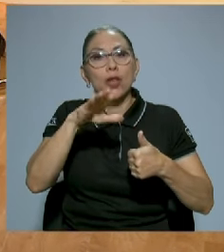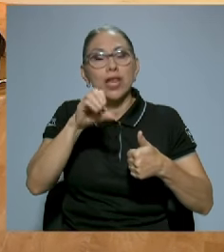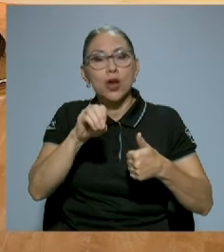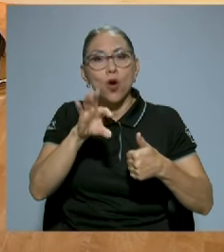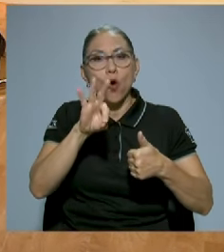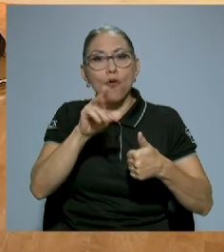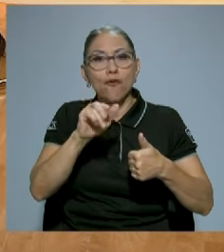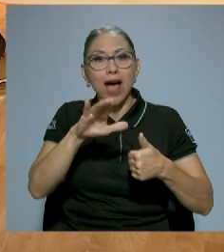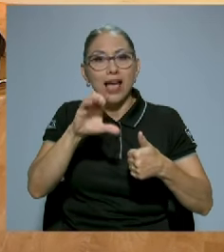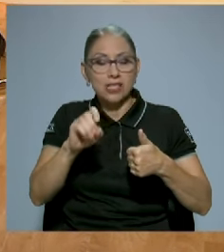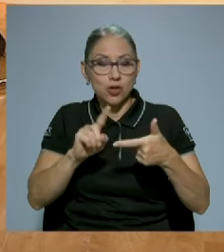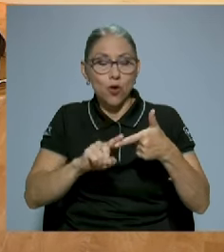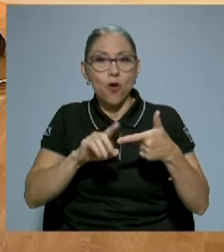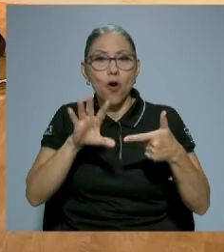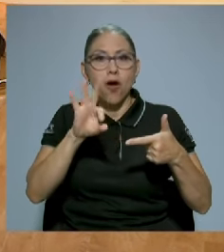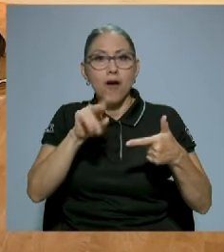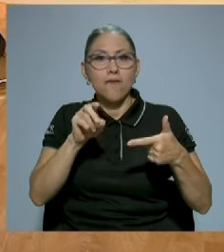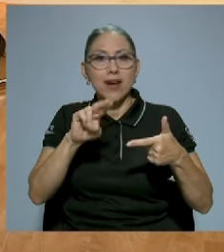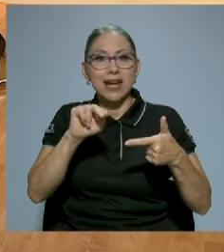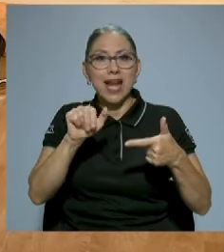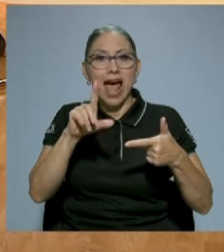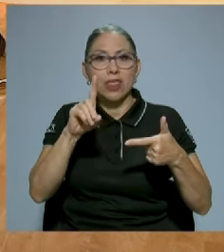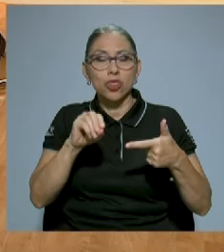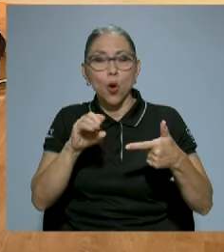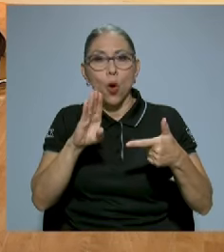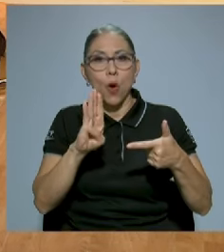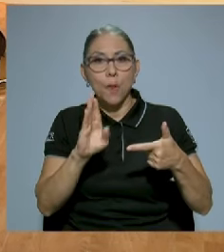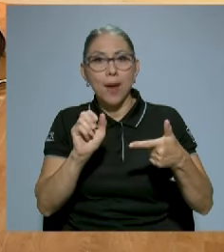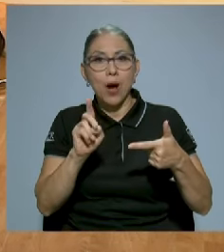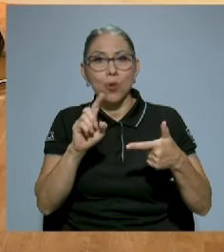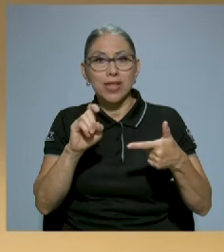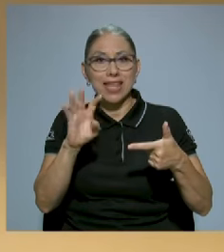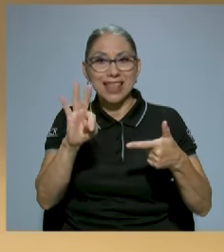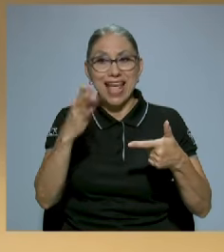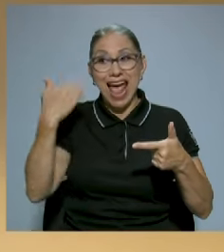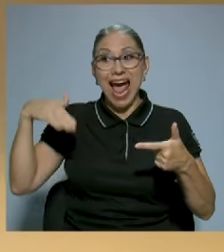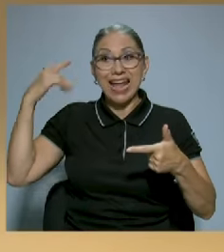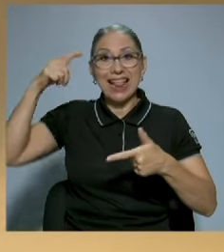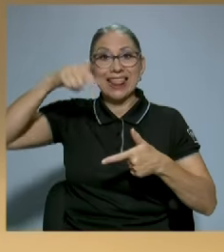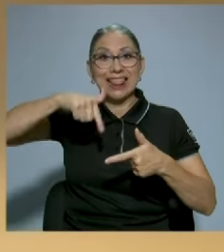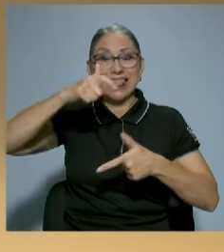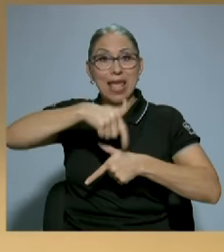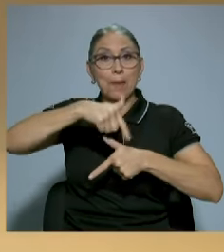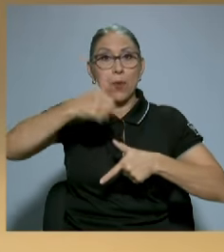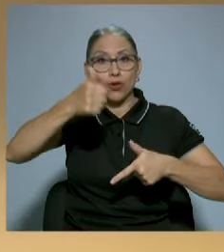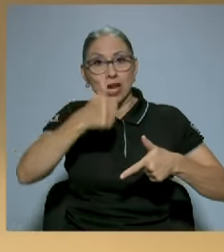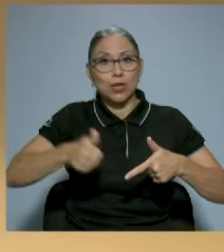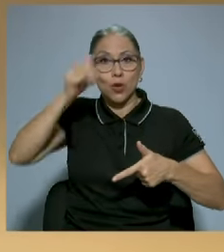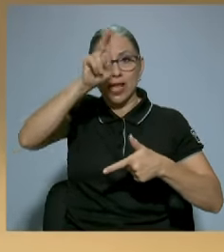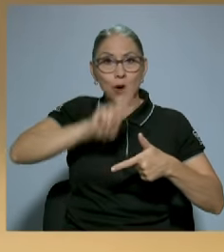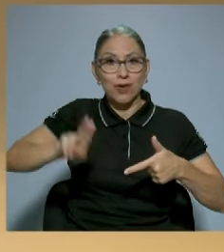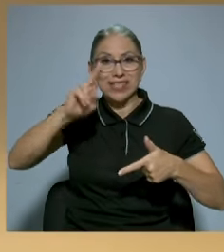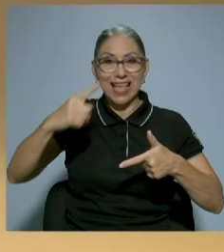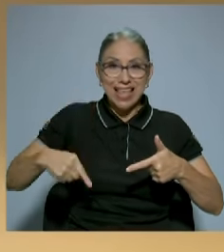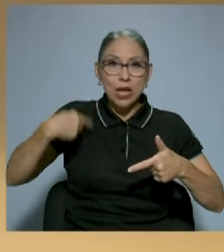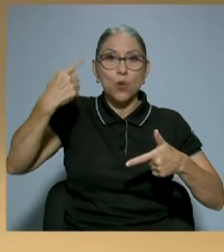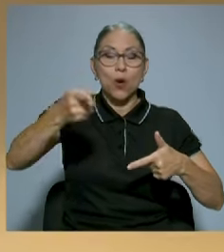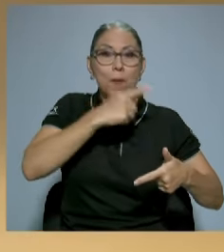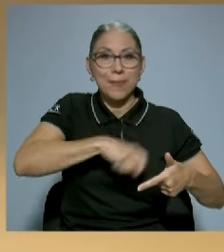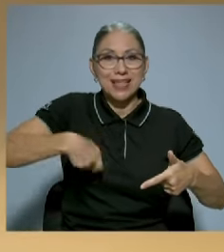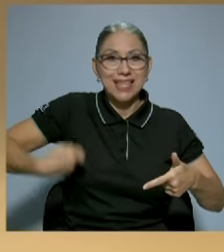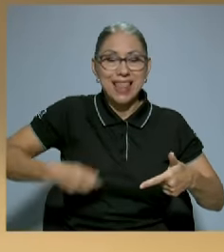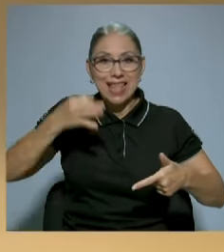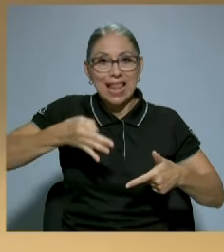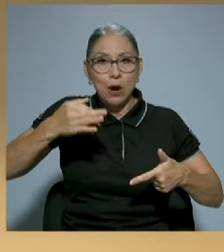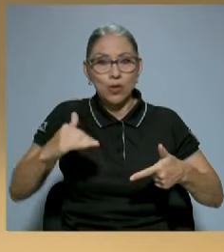Fernando Bauril que en esa época era el rector de la universidad por cierto y luego se convirtió en presidente de la Corte Suprema de